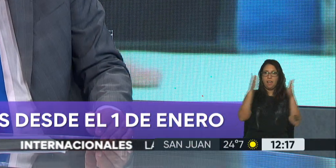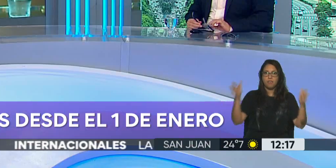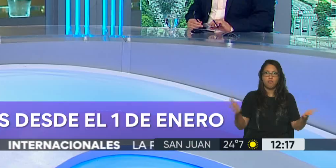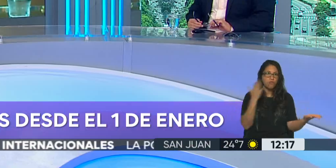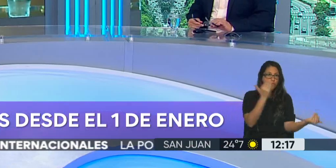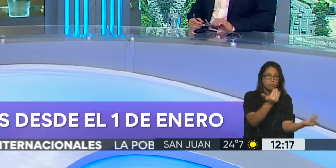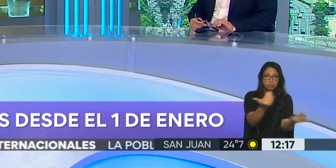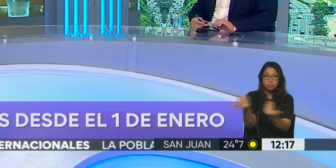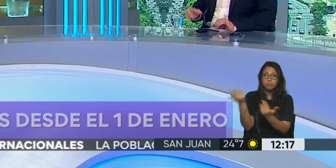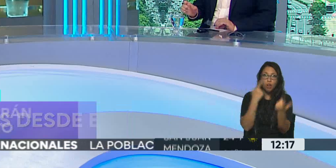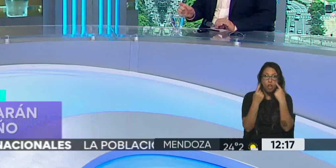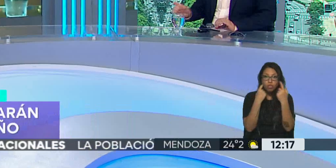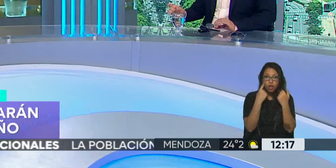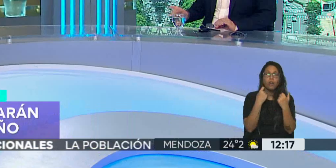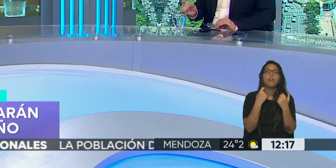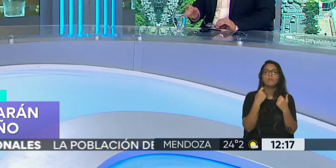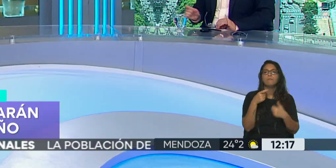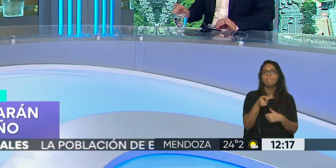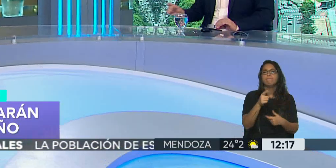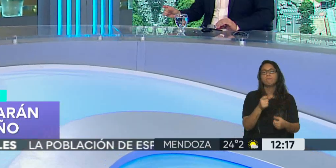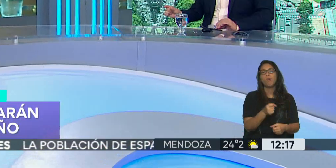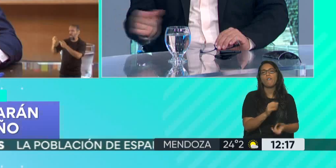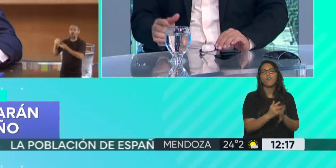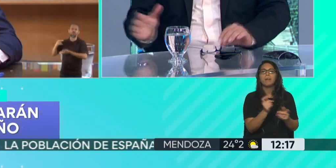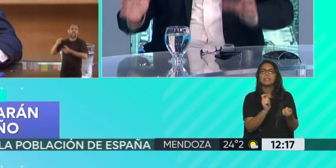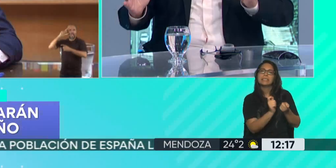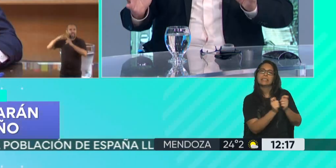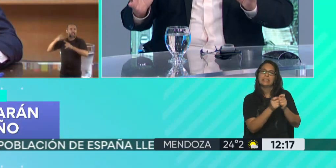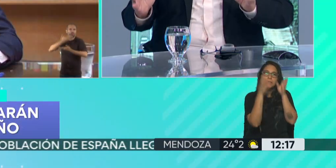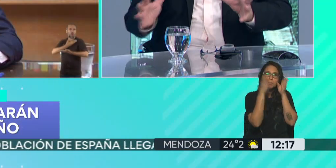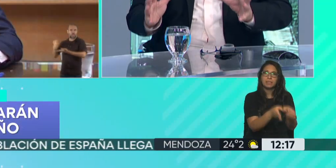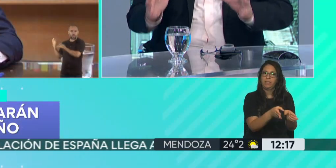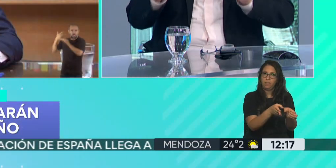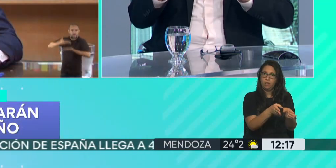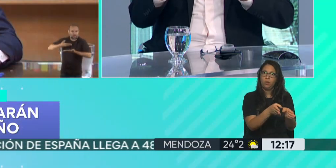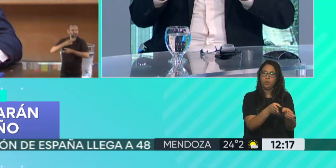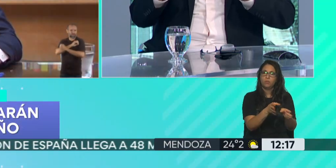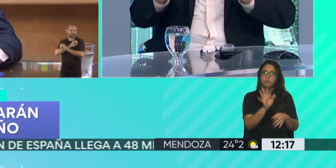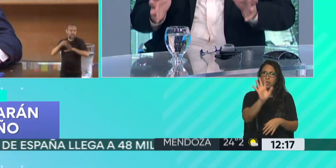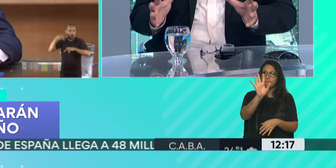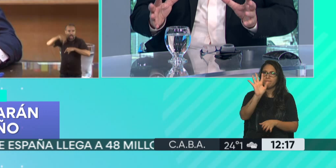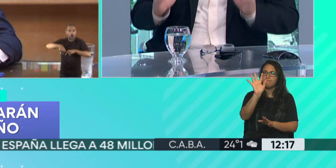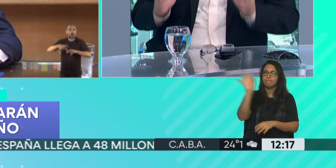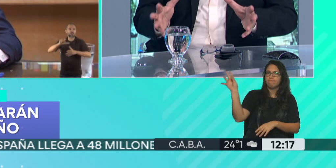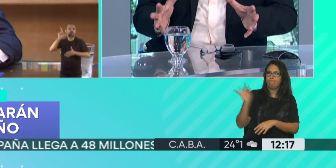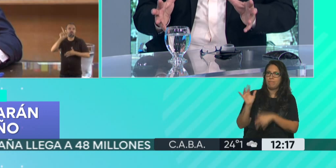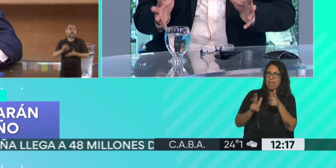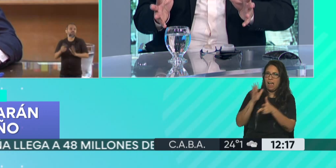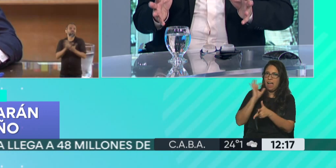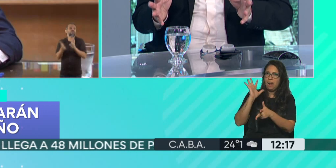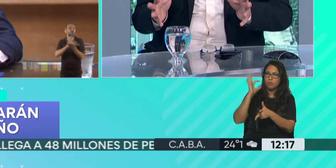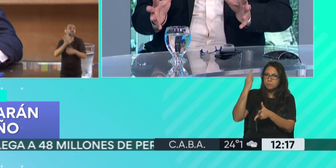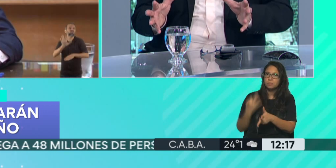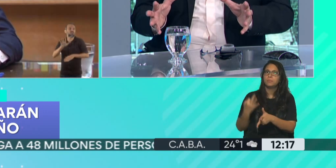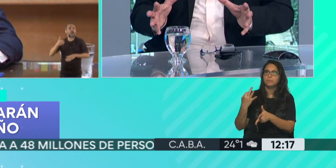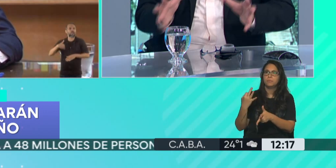todos esos contratos, digamos, por eso, esos son ajustes particulares. Déjame hacerte una referencia al concepto general del